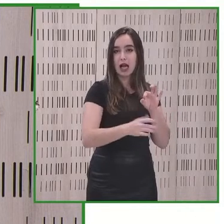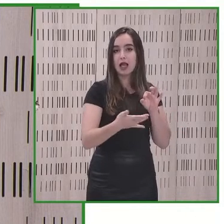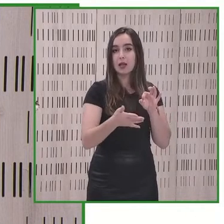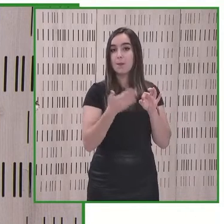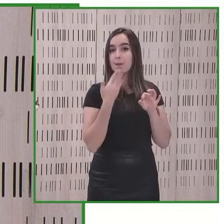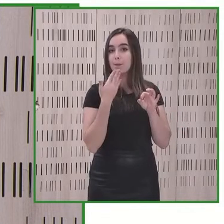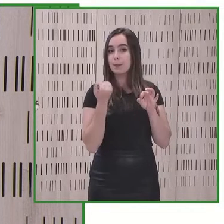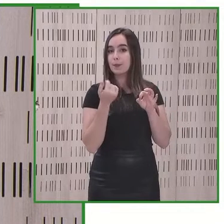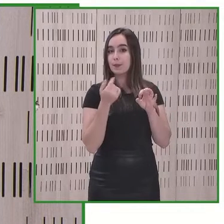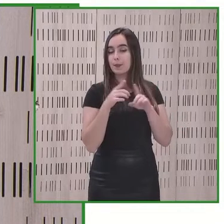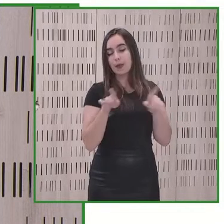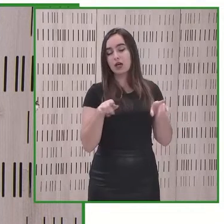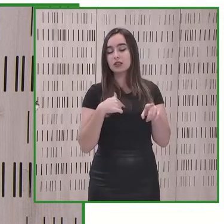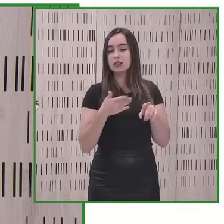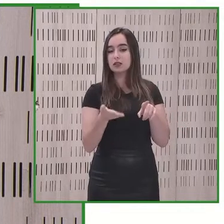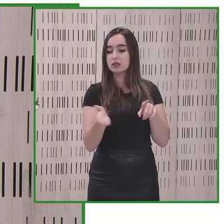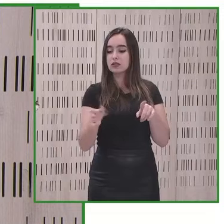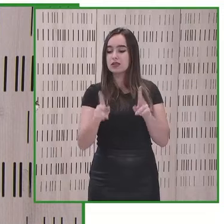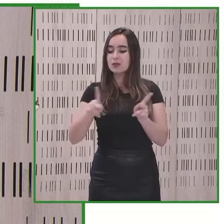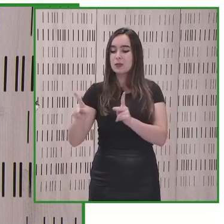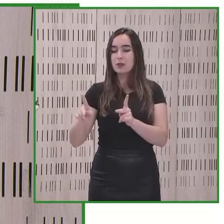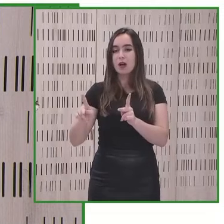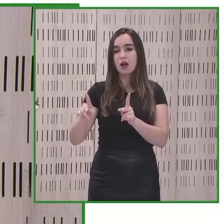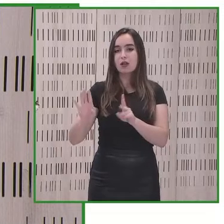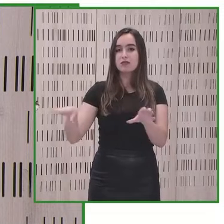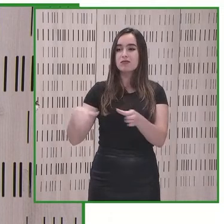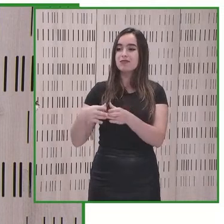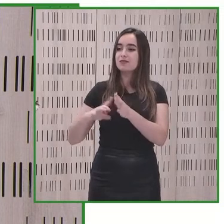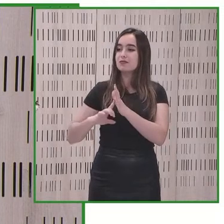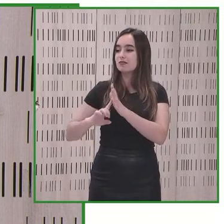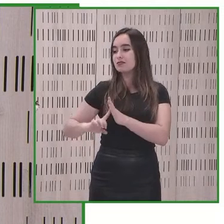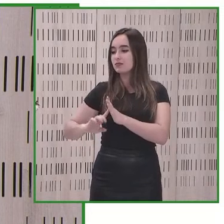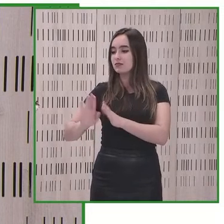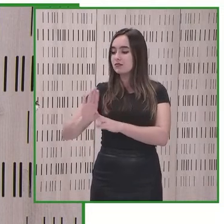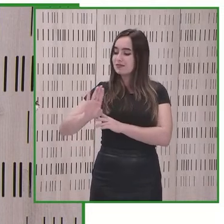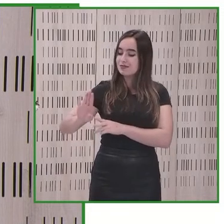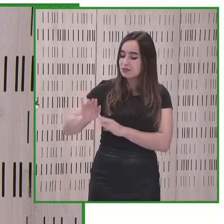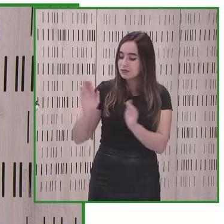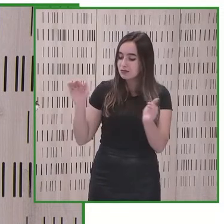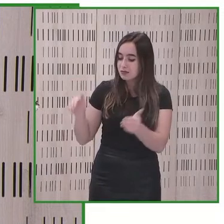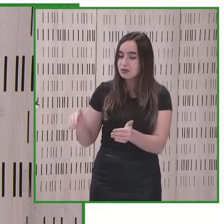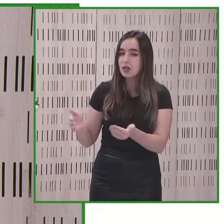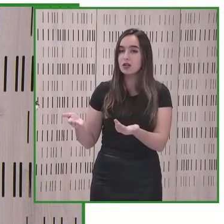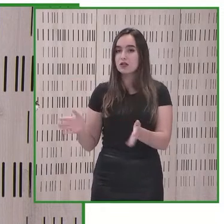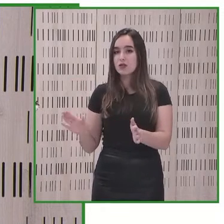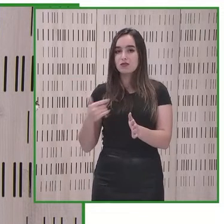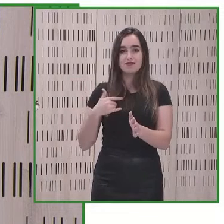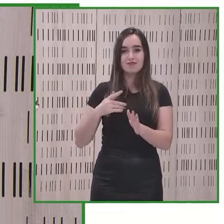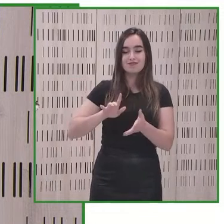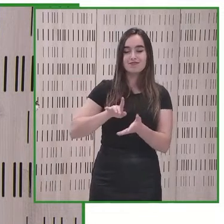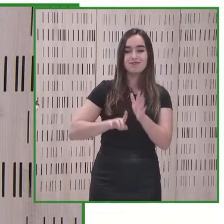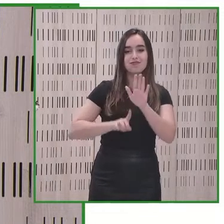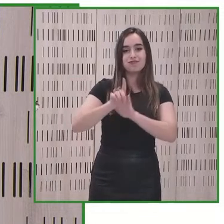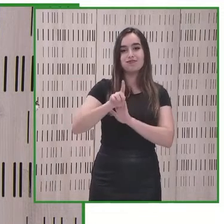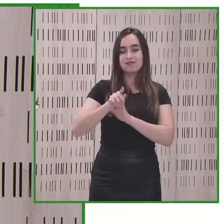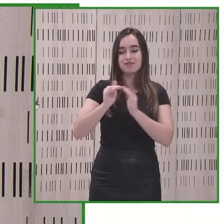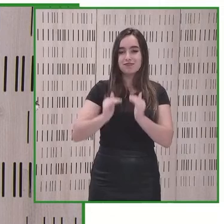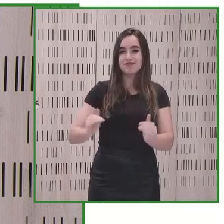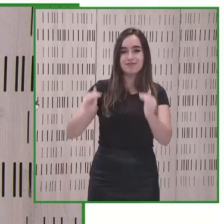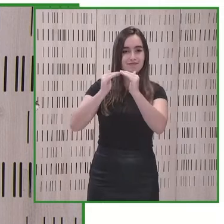el foco en colectivos en la inclusión pues la transformación y la recuperación nuestra no será tan justo